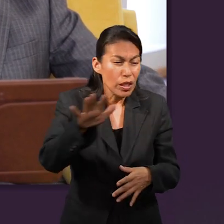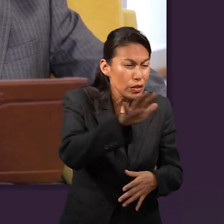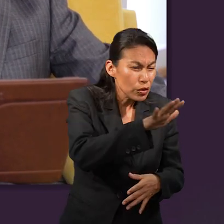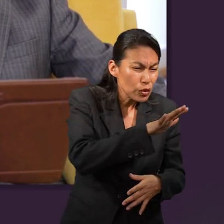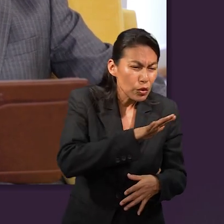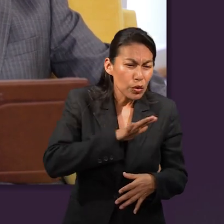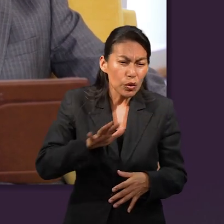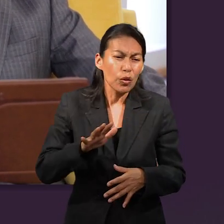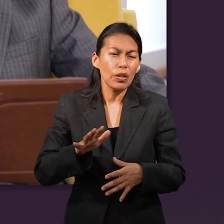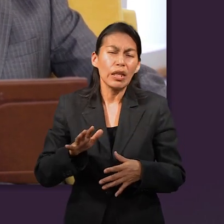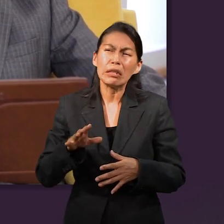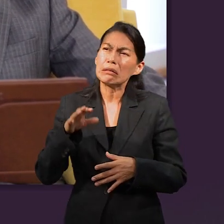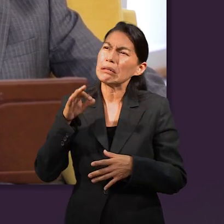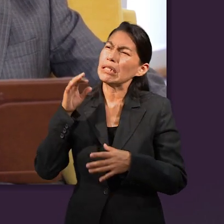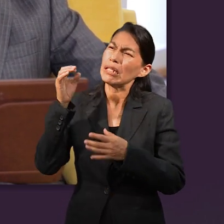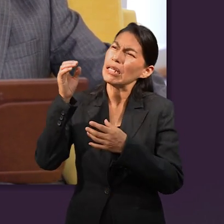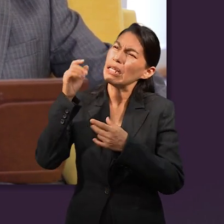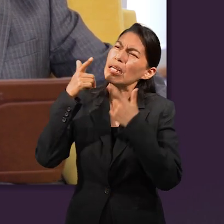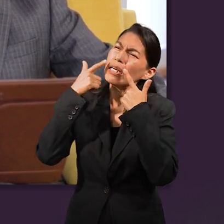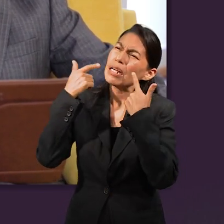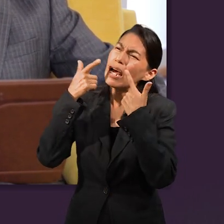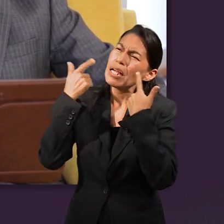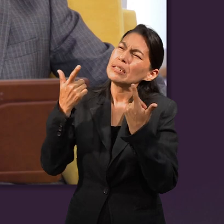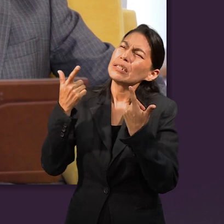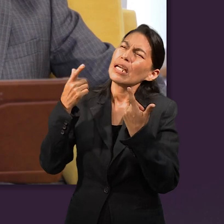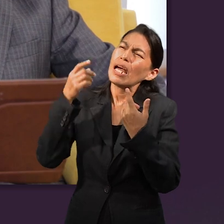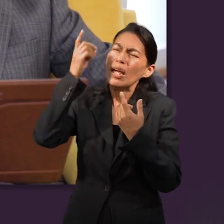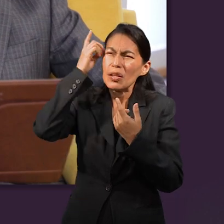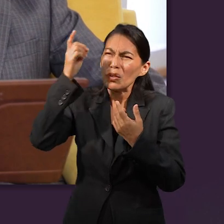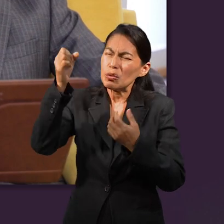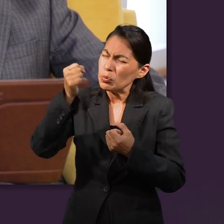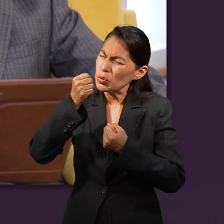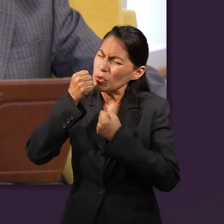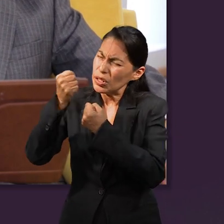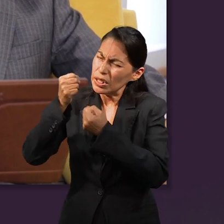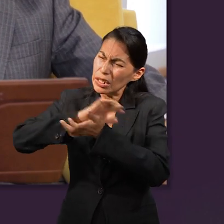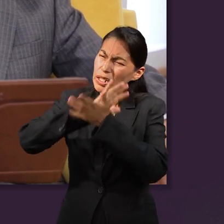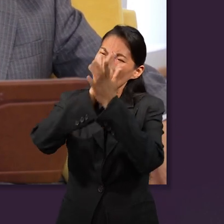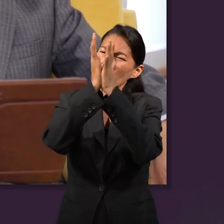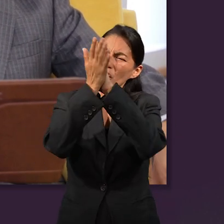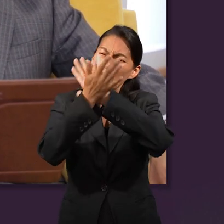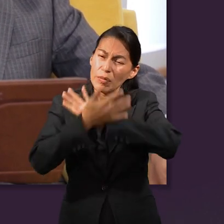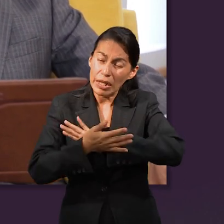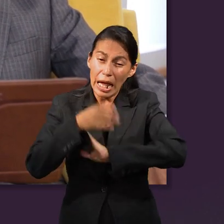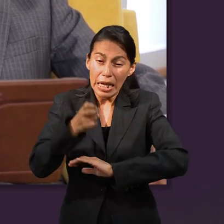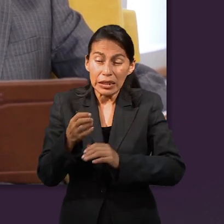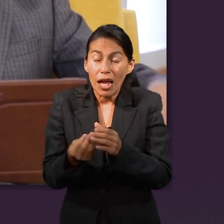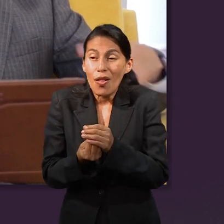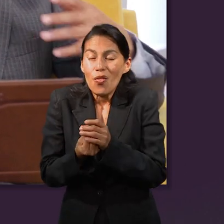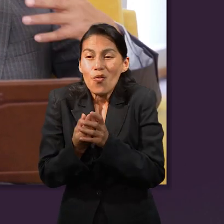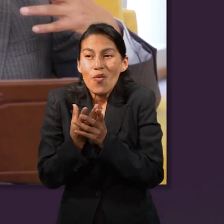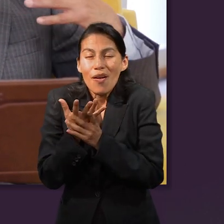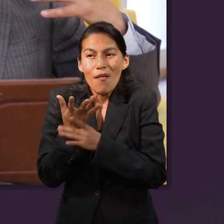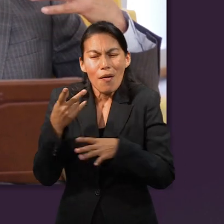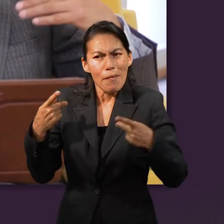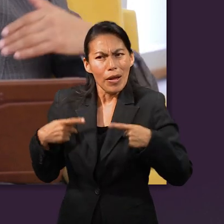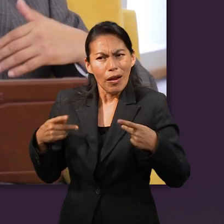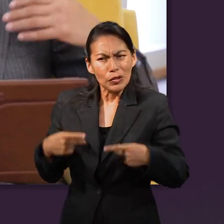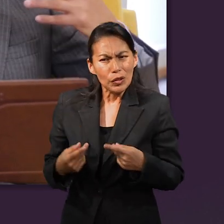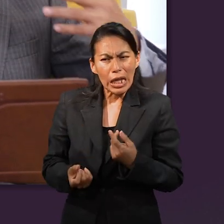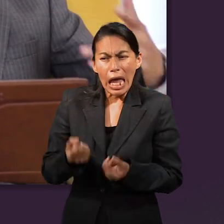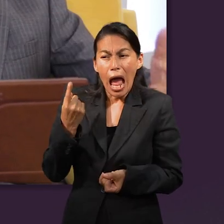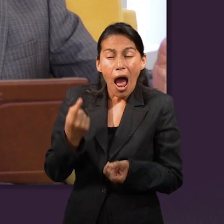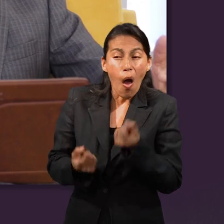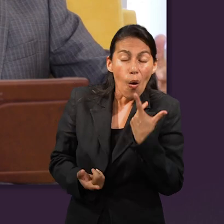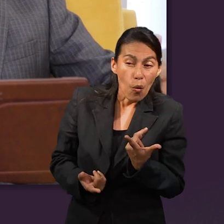convertido por el poder y la gracia de Dios sea una nueva criatura y que si en algún